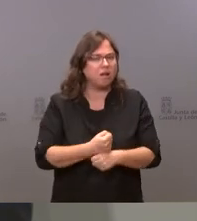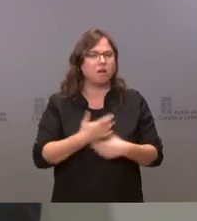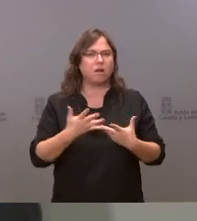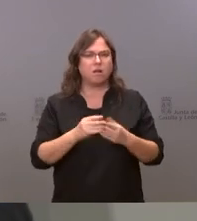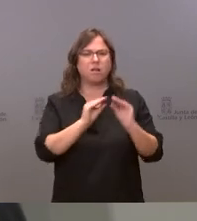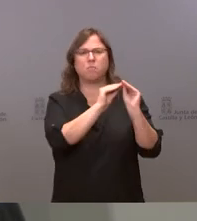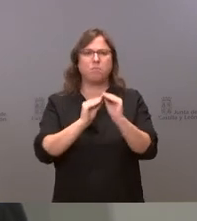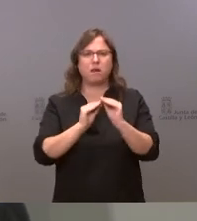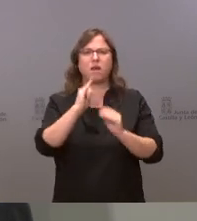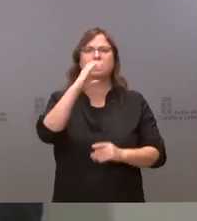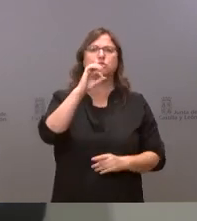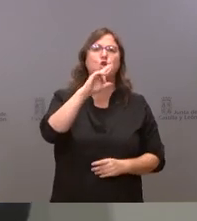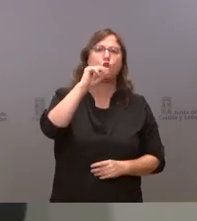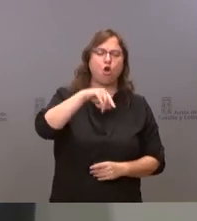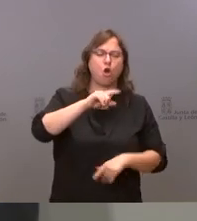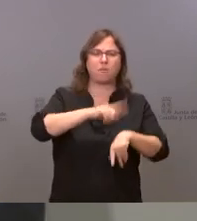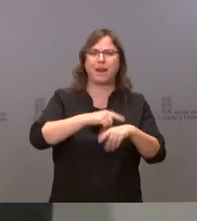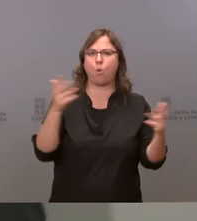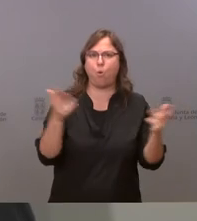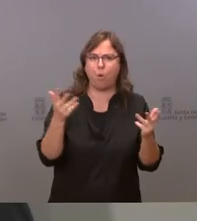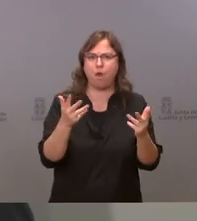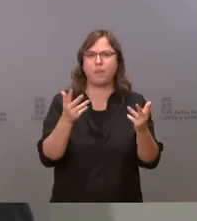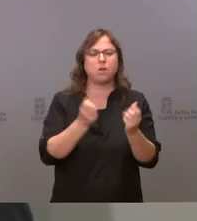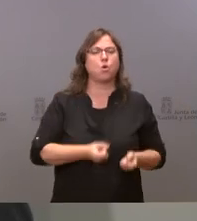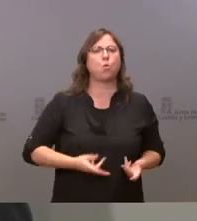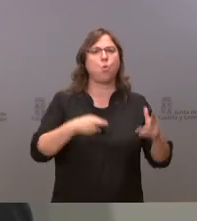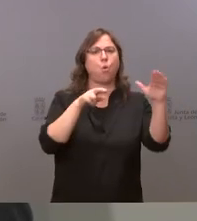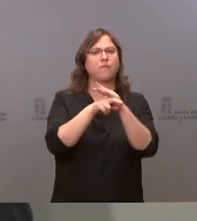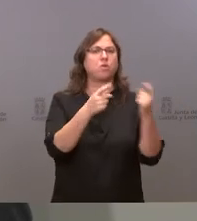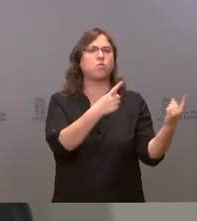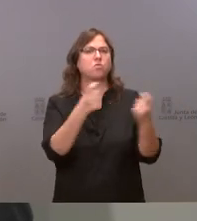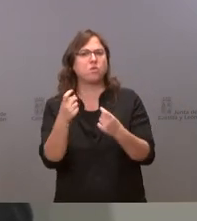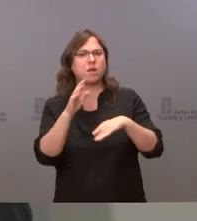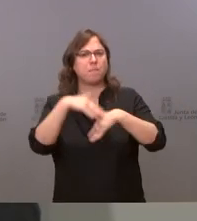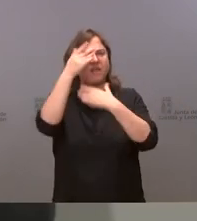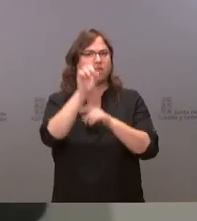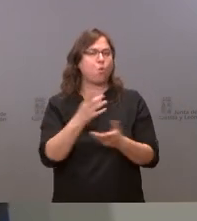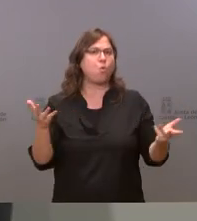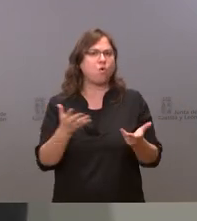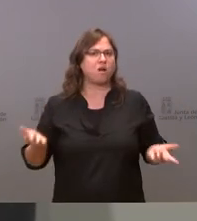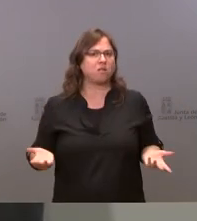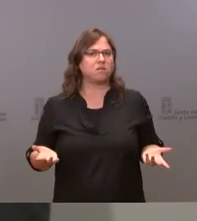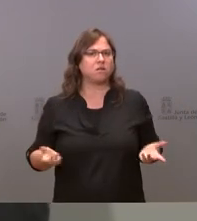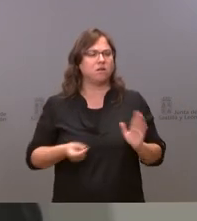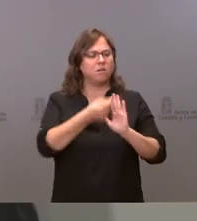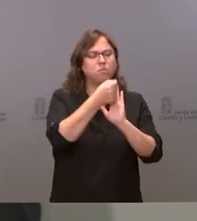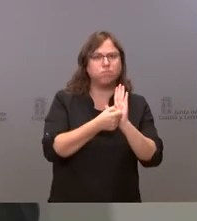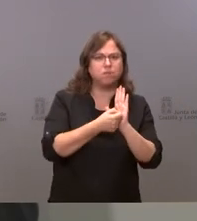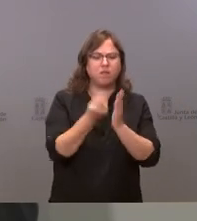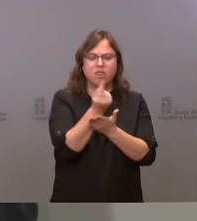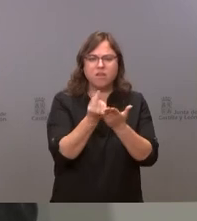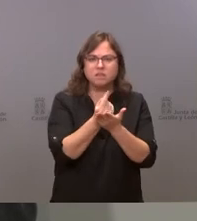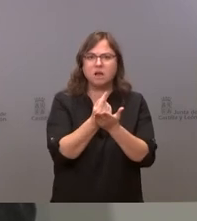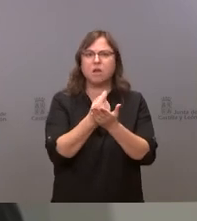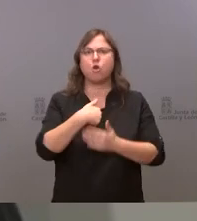isocronas para la atención urgente diseñando el número de recursos necesarios para la atención urgente diseñando el papel de la